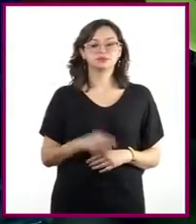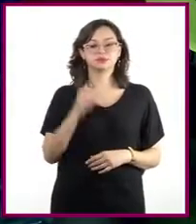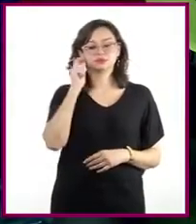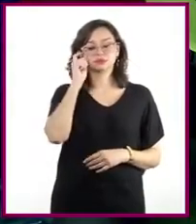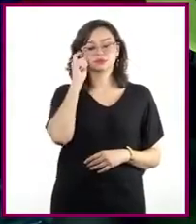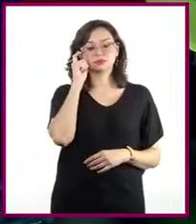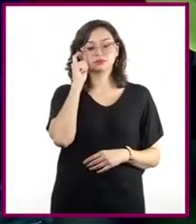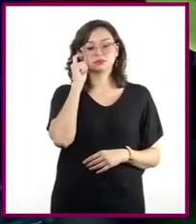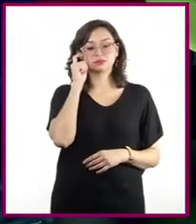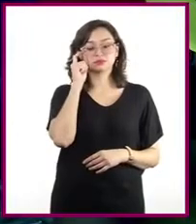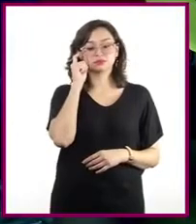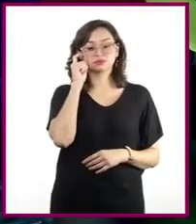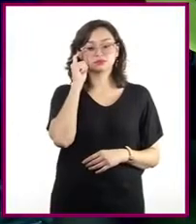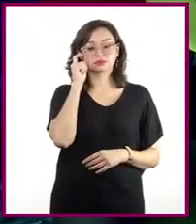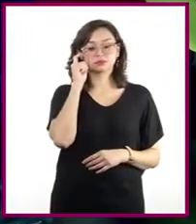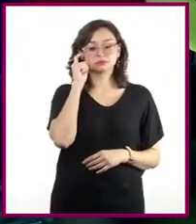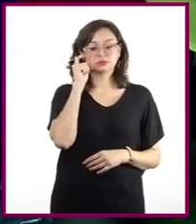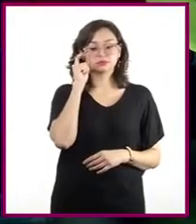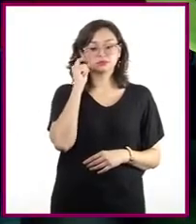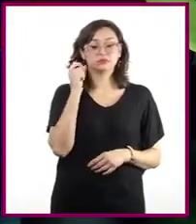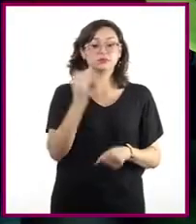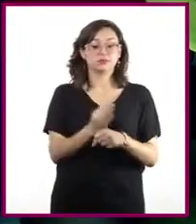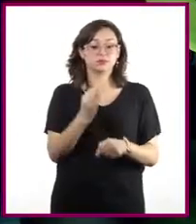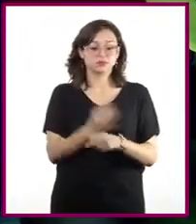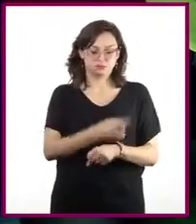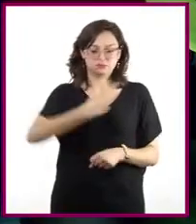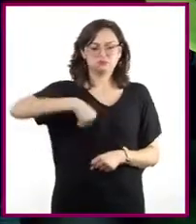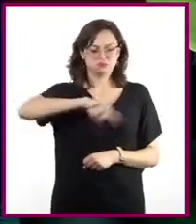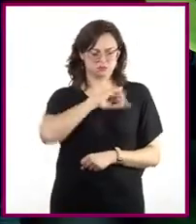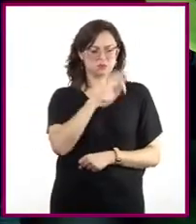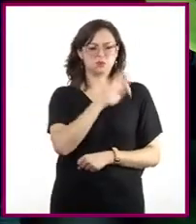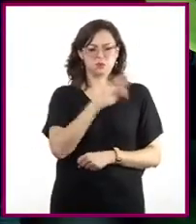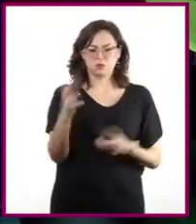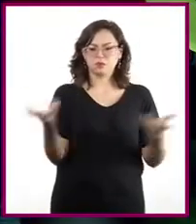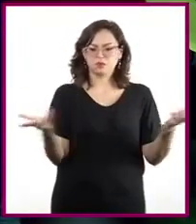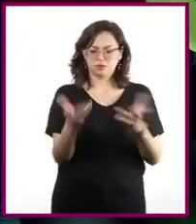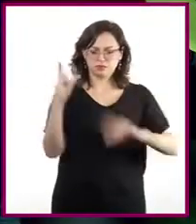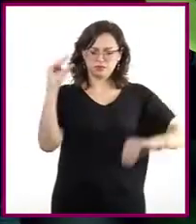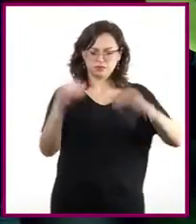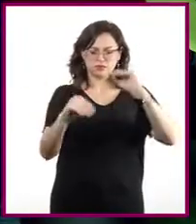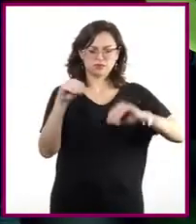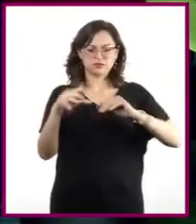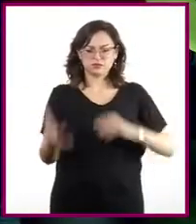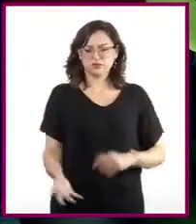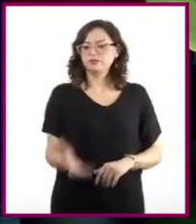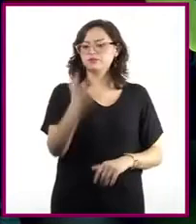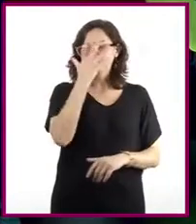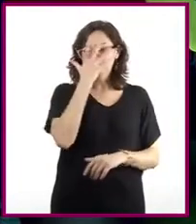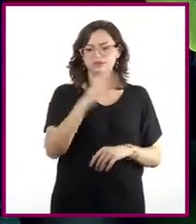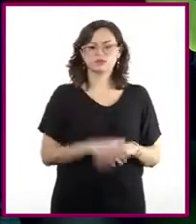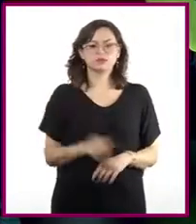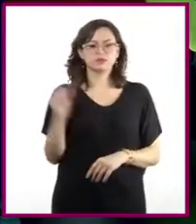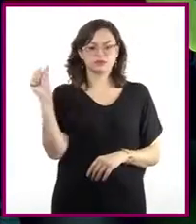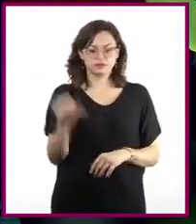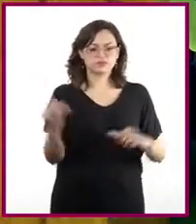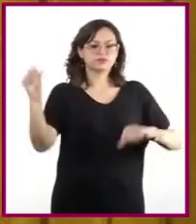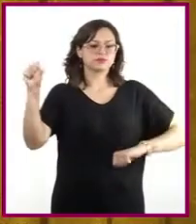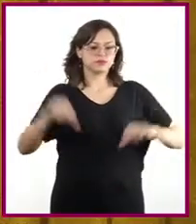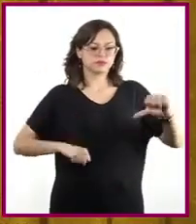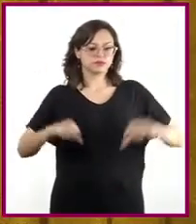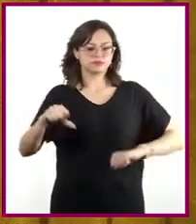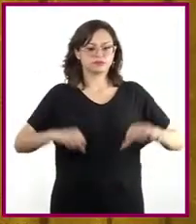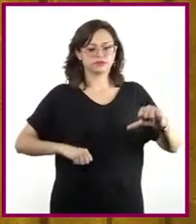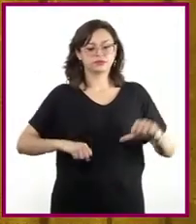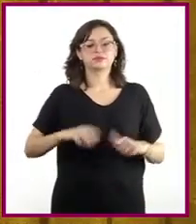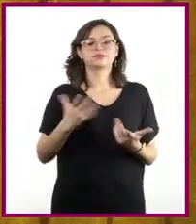Chicos, ¿qué les parece si nos adentramos un poco más a la elaboración y el uso de las máscaras? Va, que va. Va. El día de hoy vamos a realizar una actividad que se